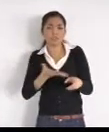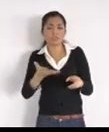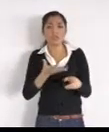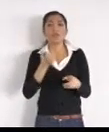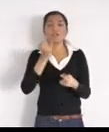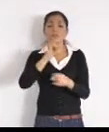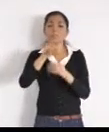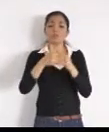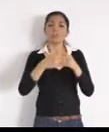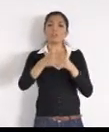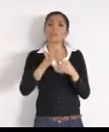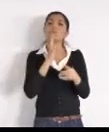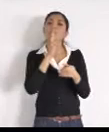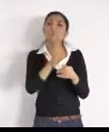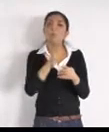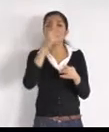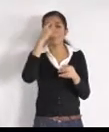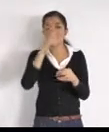valle,